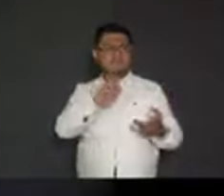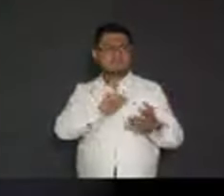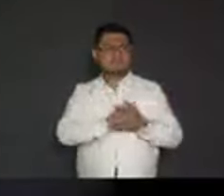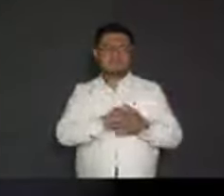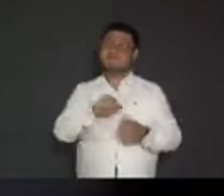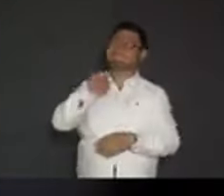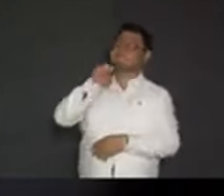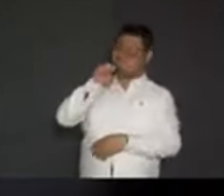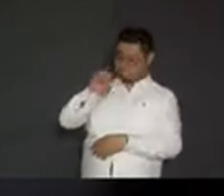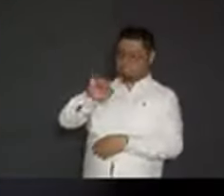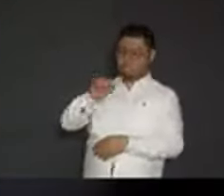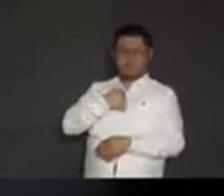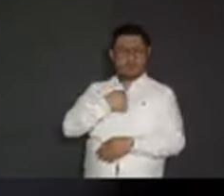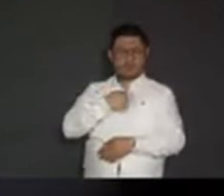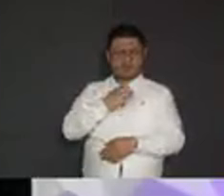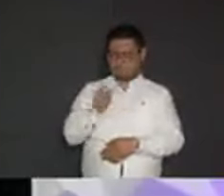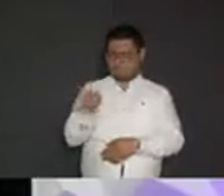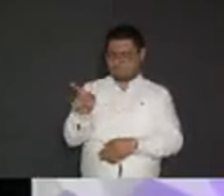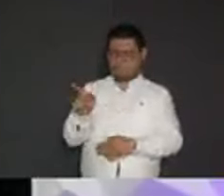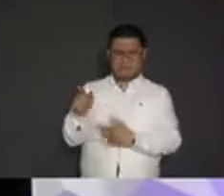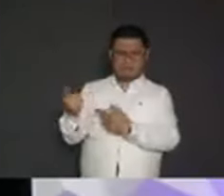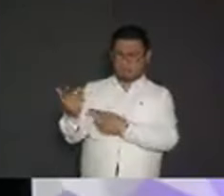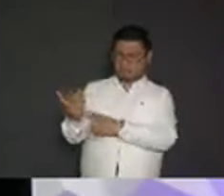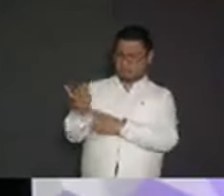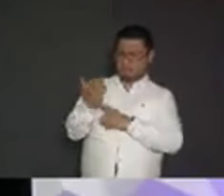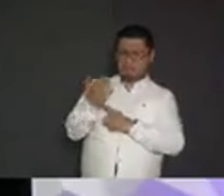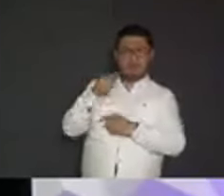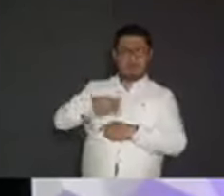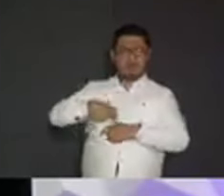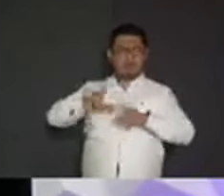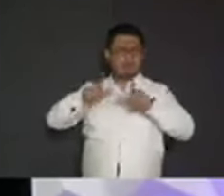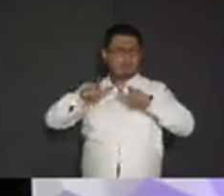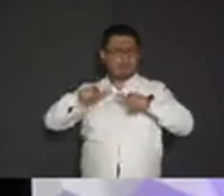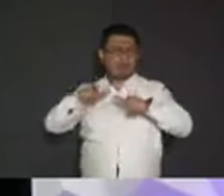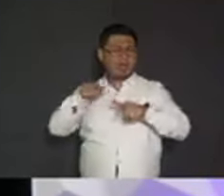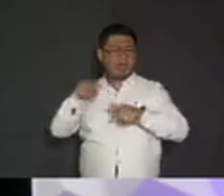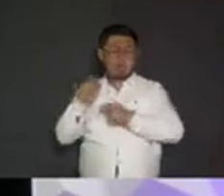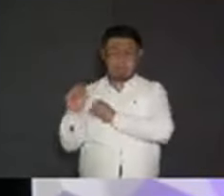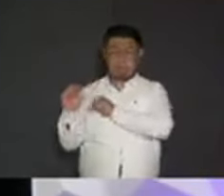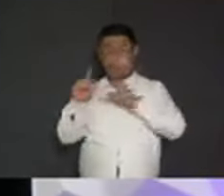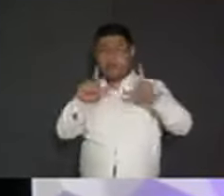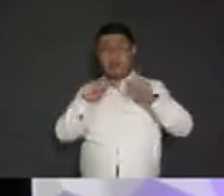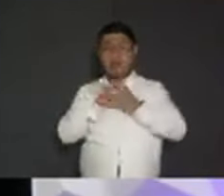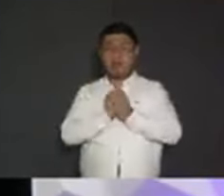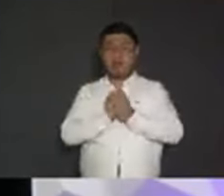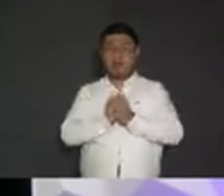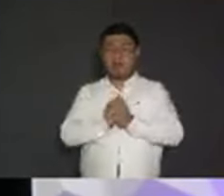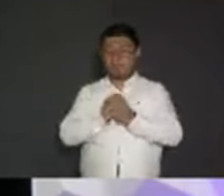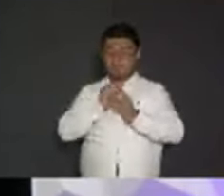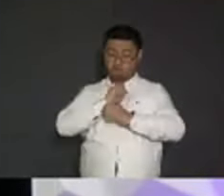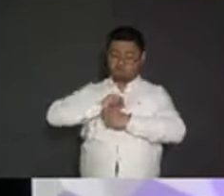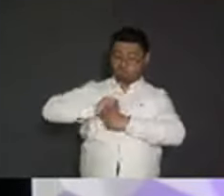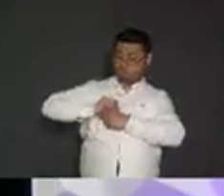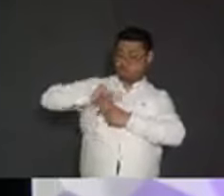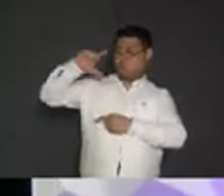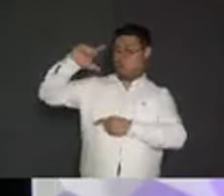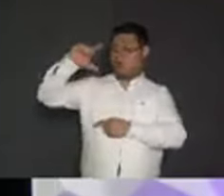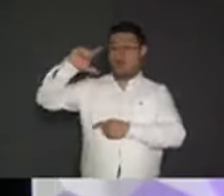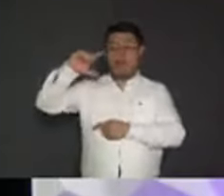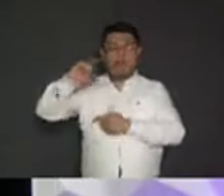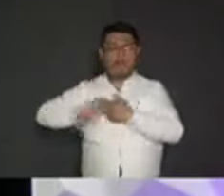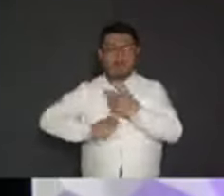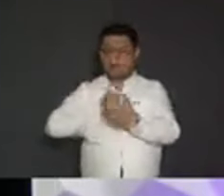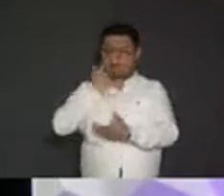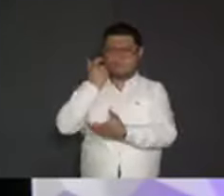aclarar que dentro de las mentiras que han publicado por mis adversarios, inflaron totalmente los costos